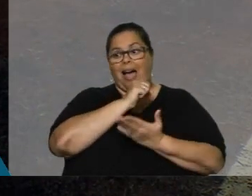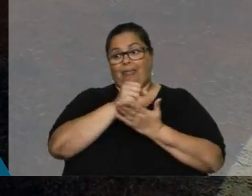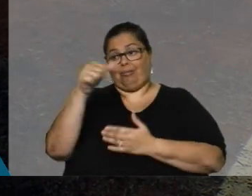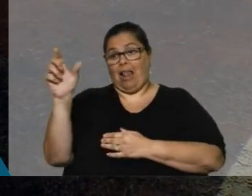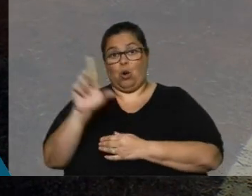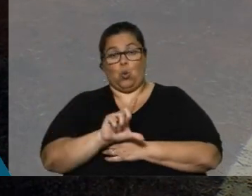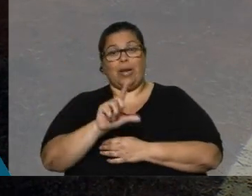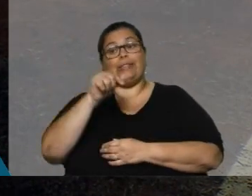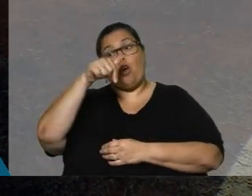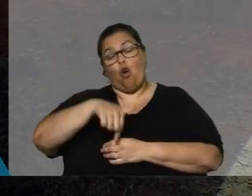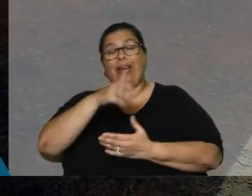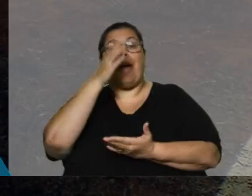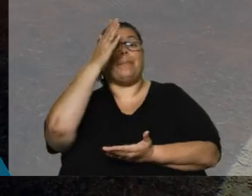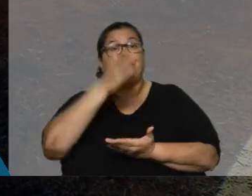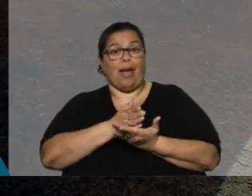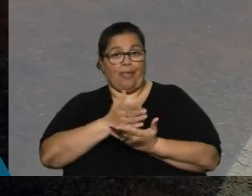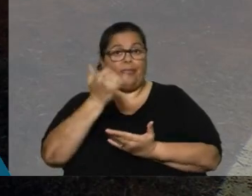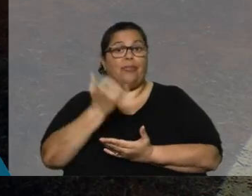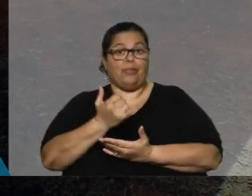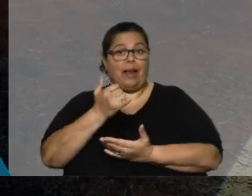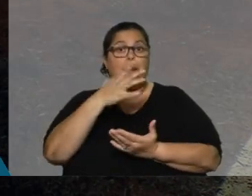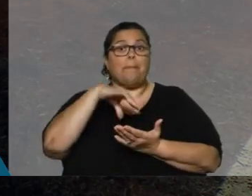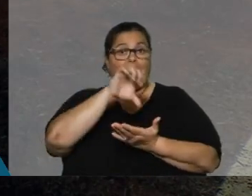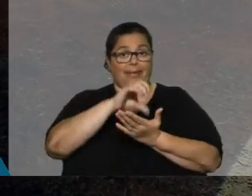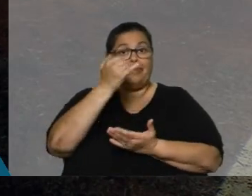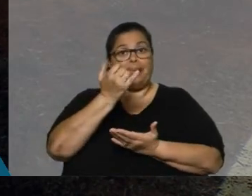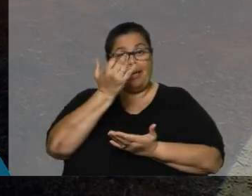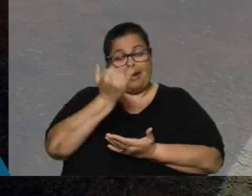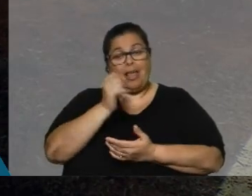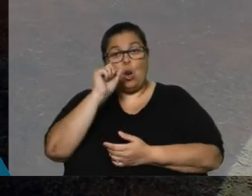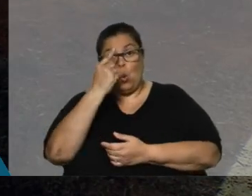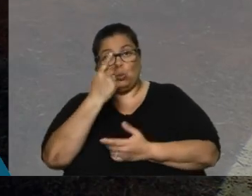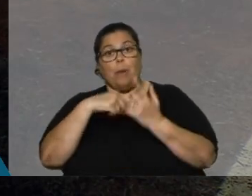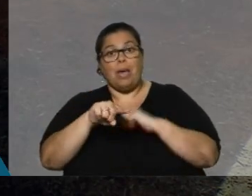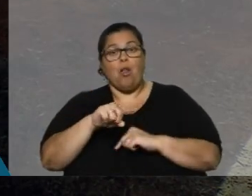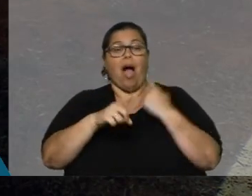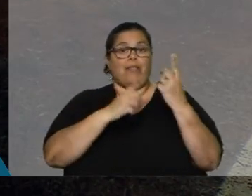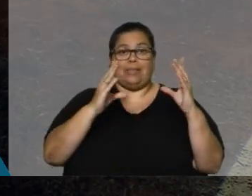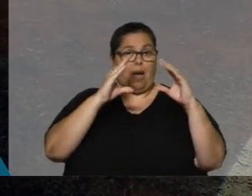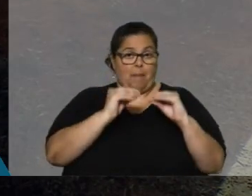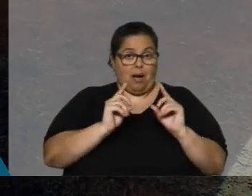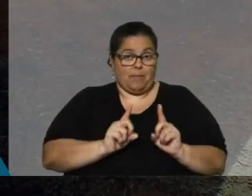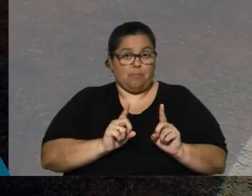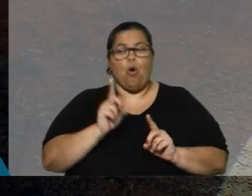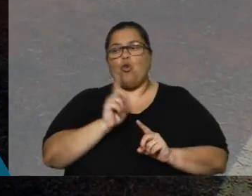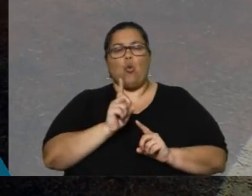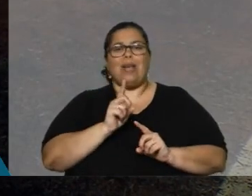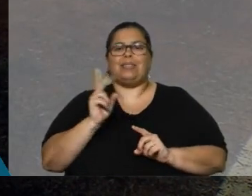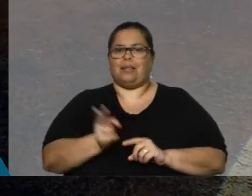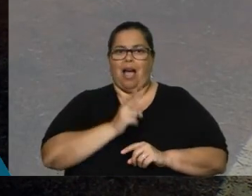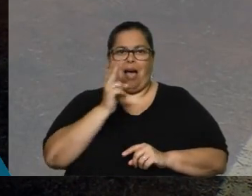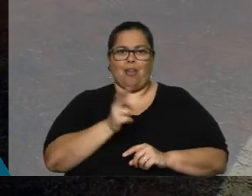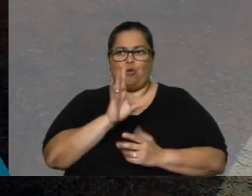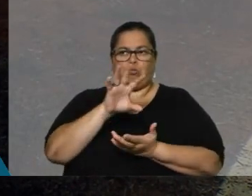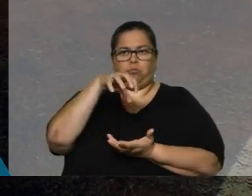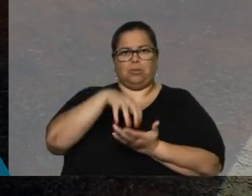mitad del país tiene por momentos luz, por momentos no. Analizamos la situación en toda América Latina, no es un caso raro, las centrales